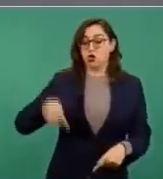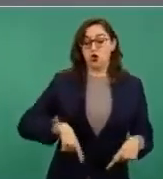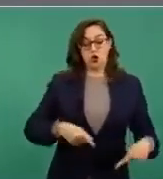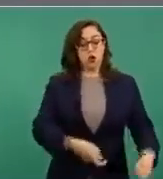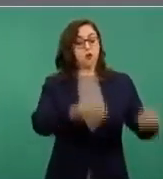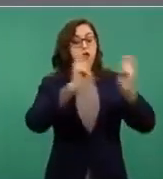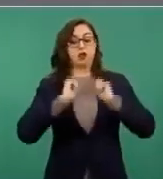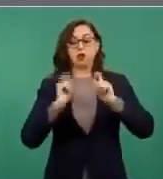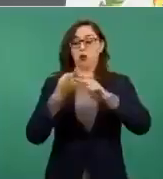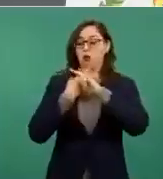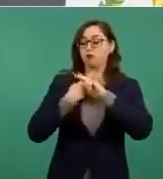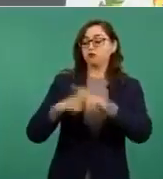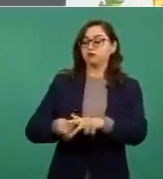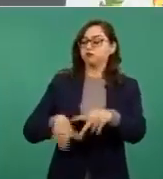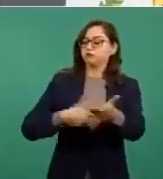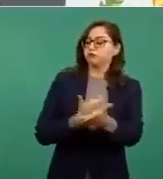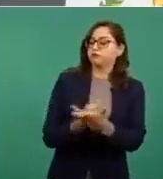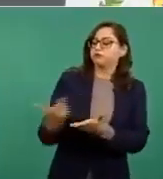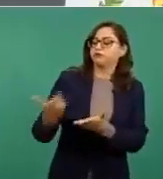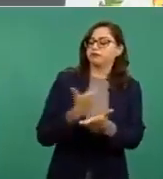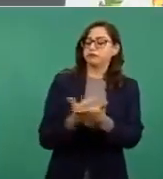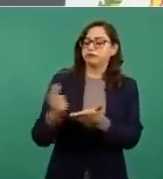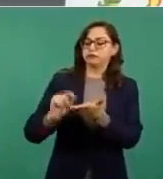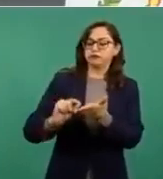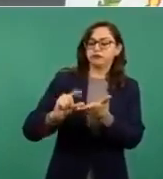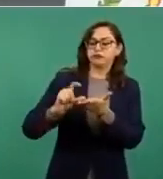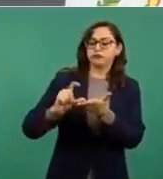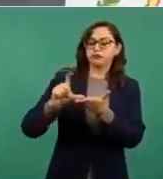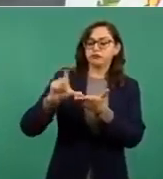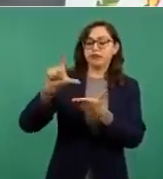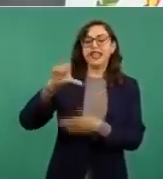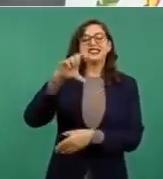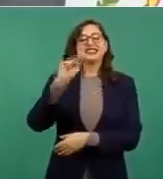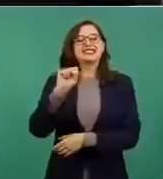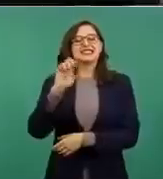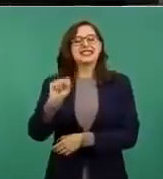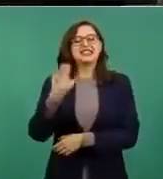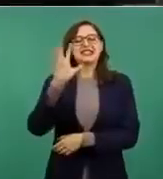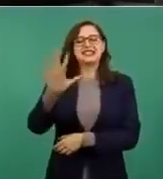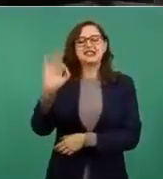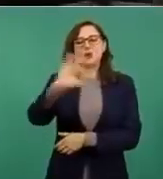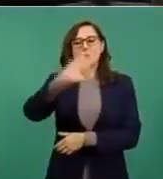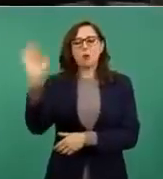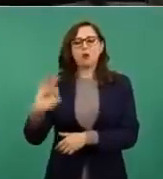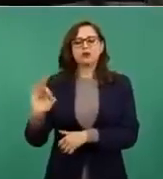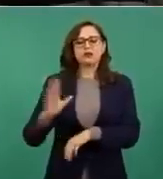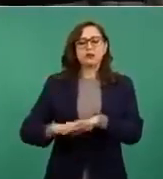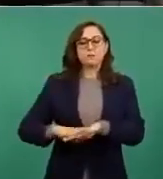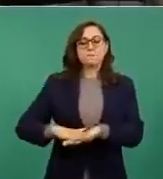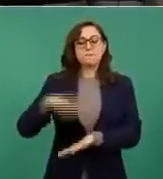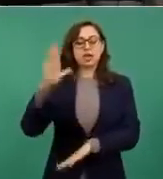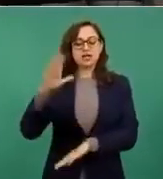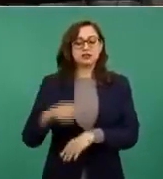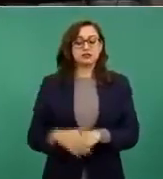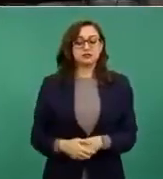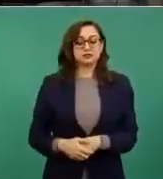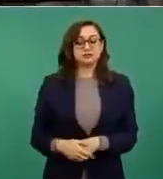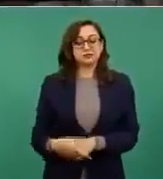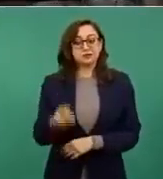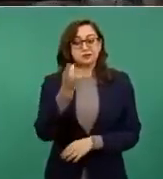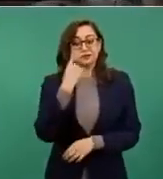del 65% en términos reales, algo que no ocurría